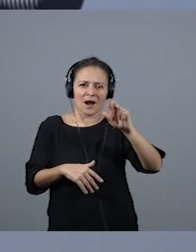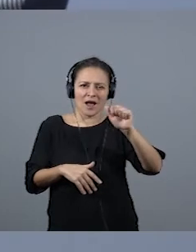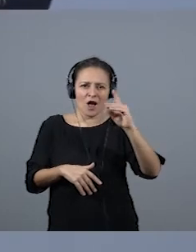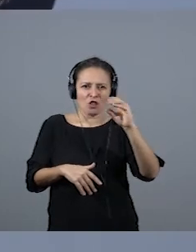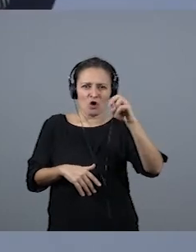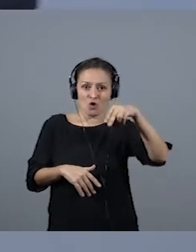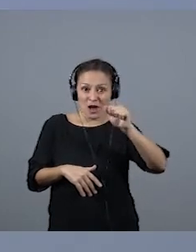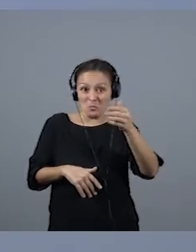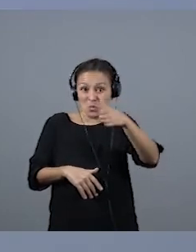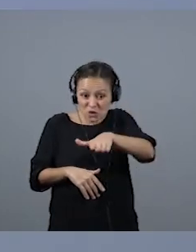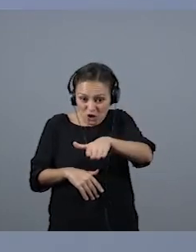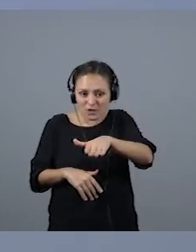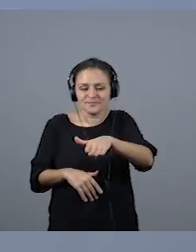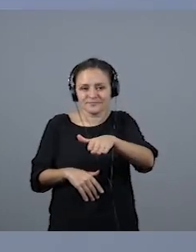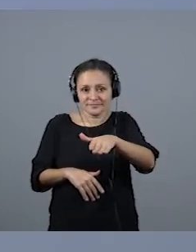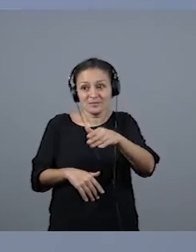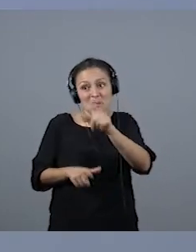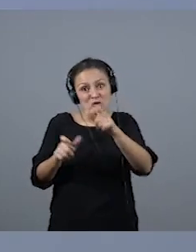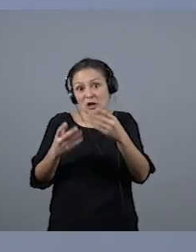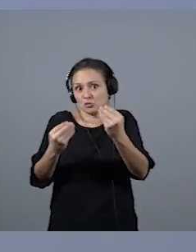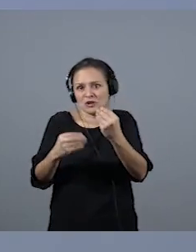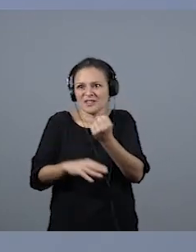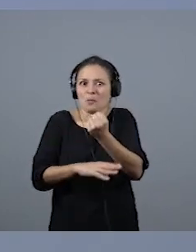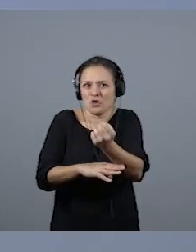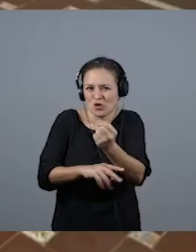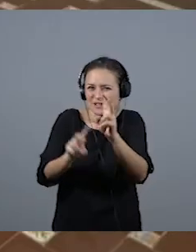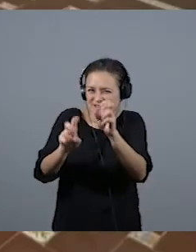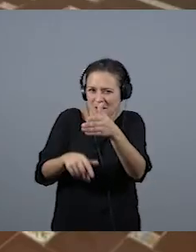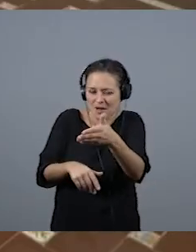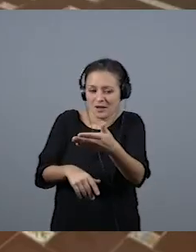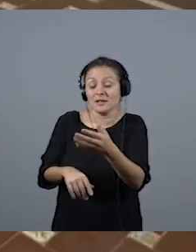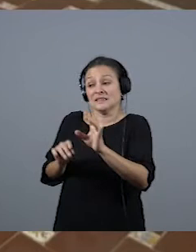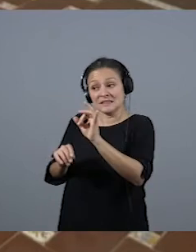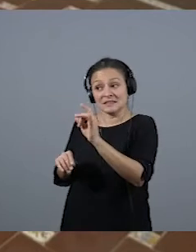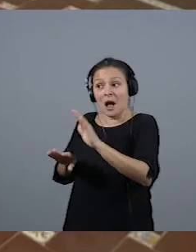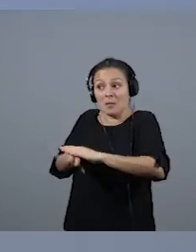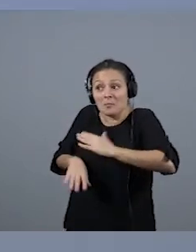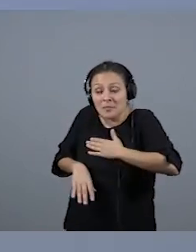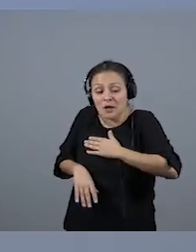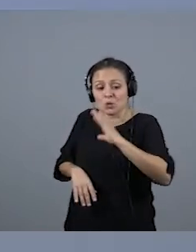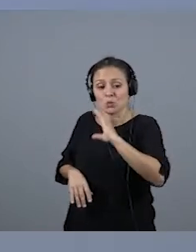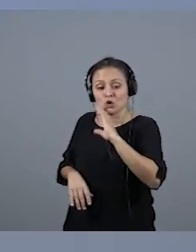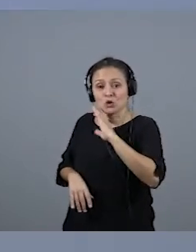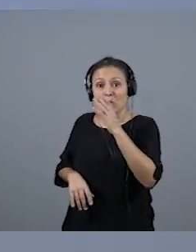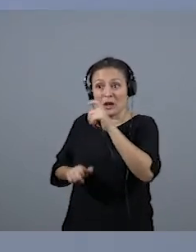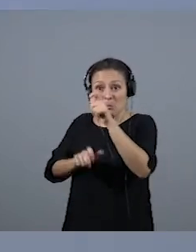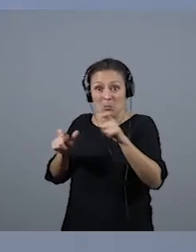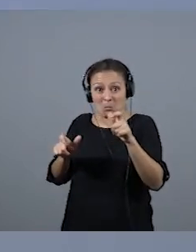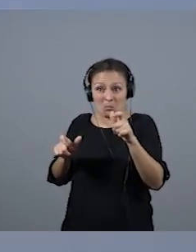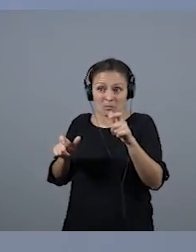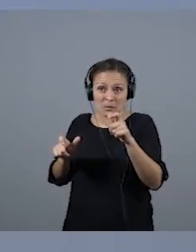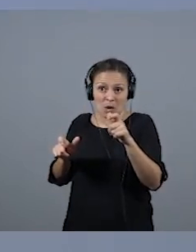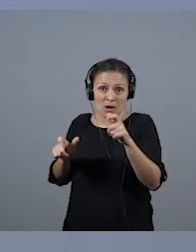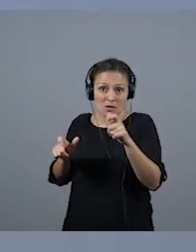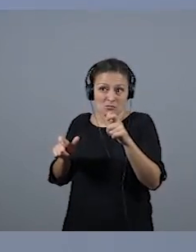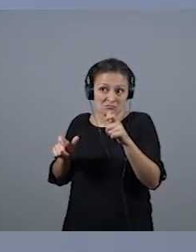donde saliste. Pero con el tema de Víctor Hugo, a mí se me pareció que es extraordinario que alguien con tanta potencia en los medios como él...